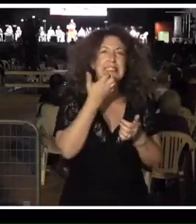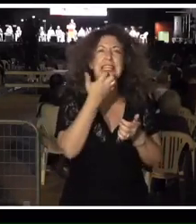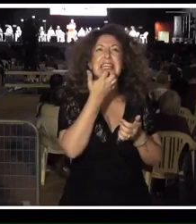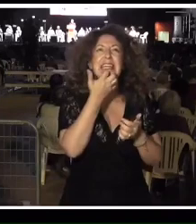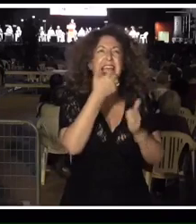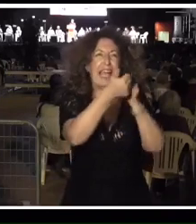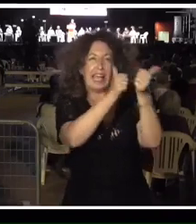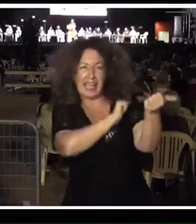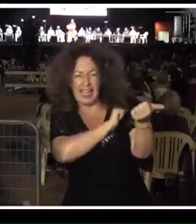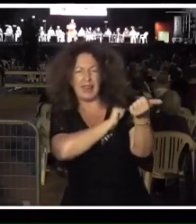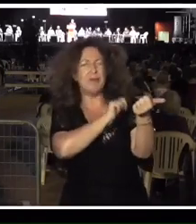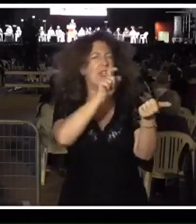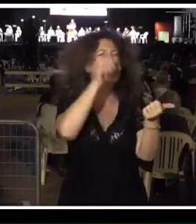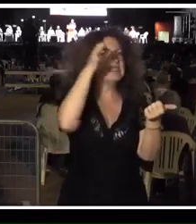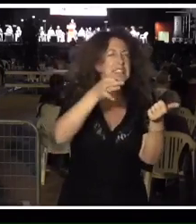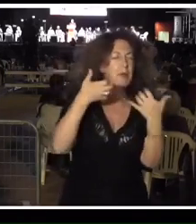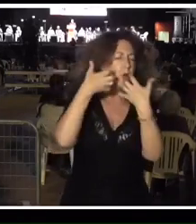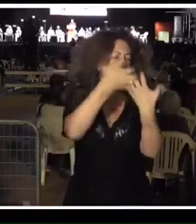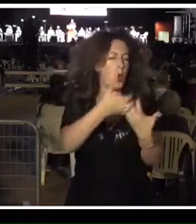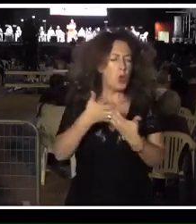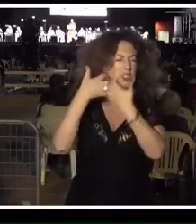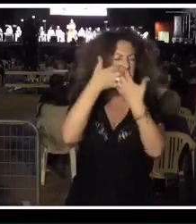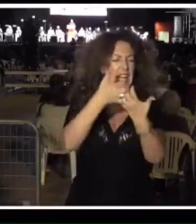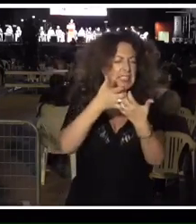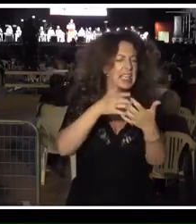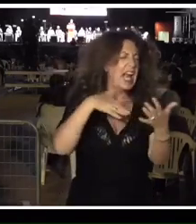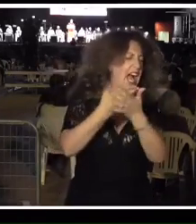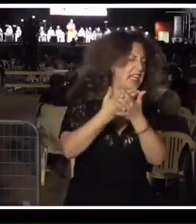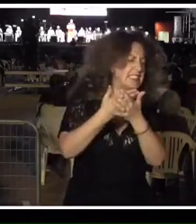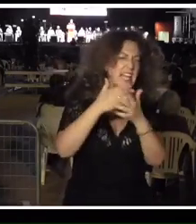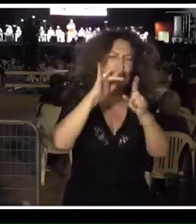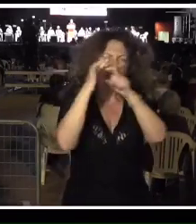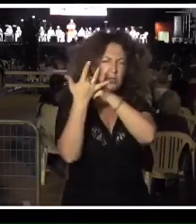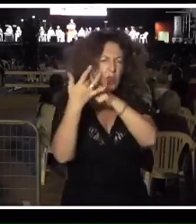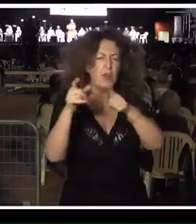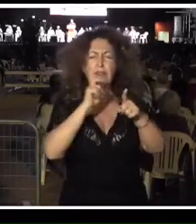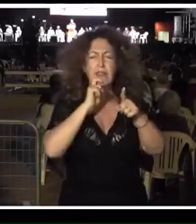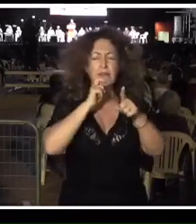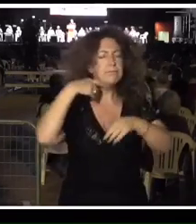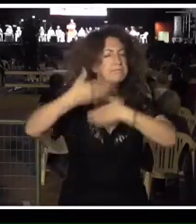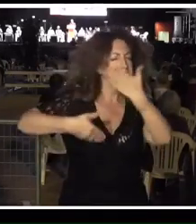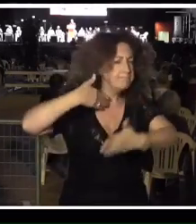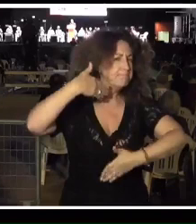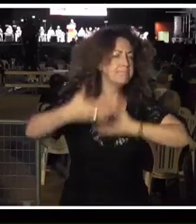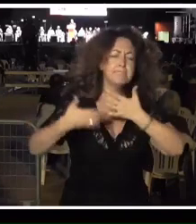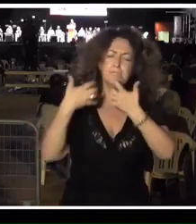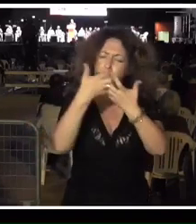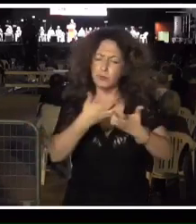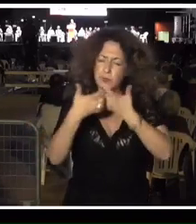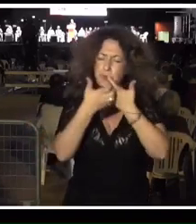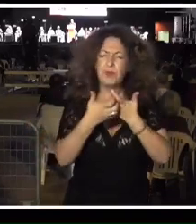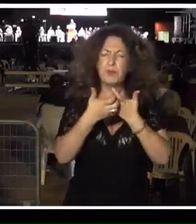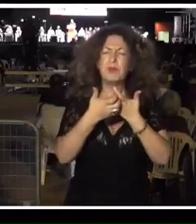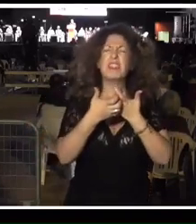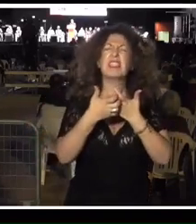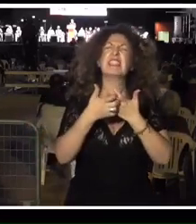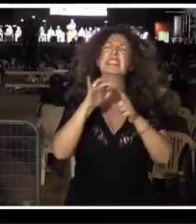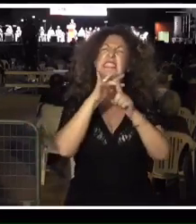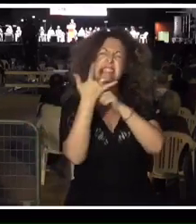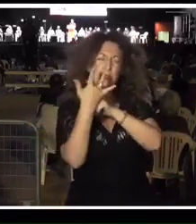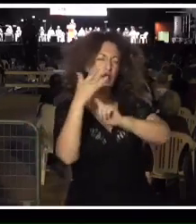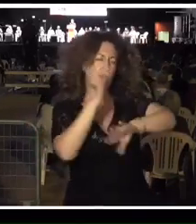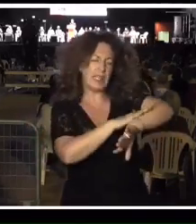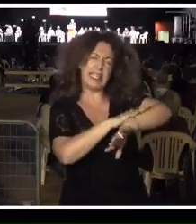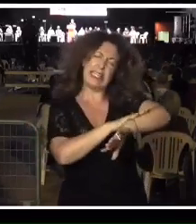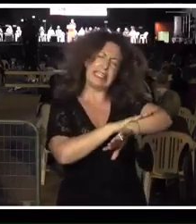tocó navegar a contracorriente. Le tocó navegar en unos años muy difíciles para la izquierda, en unos años en los que avanzaba la